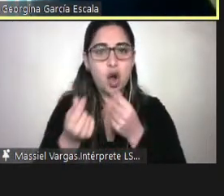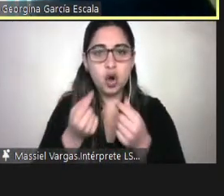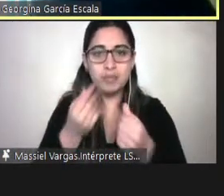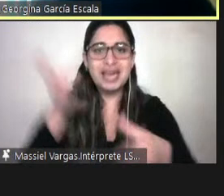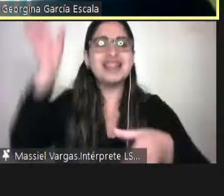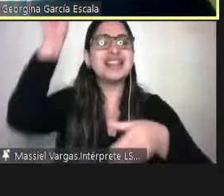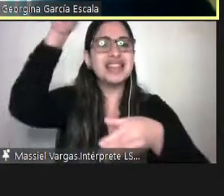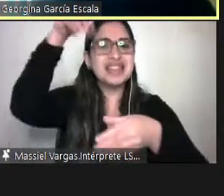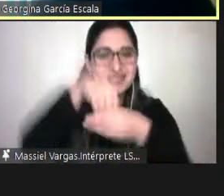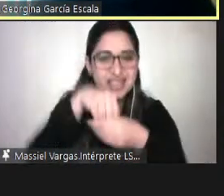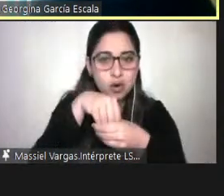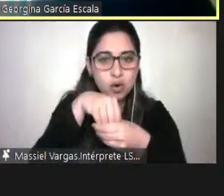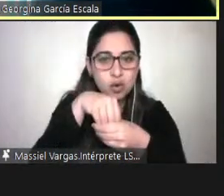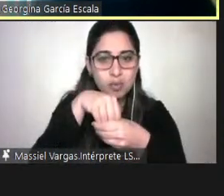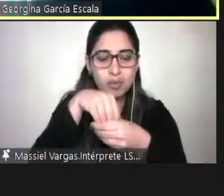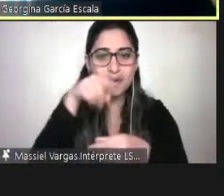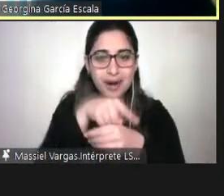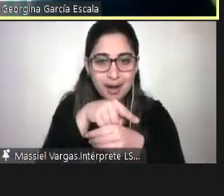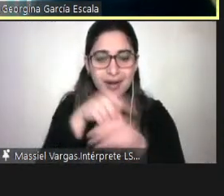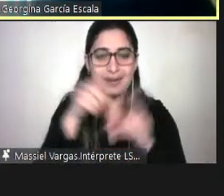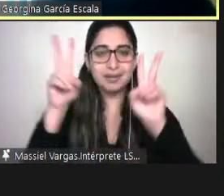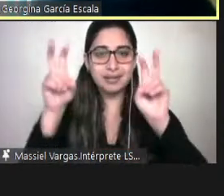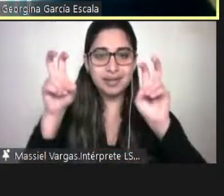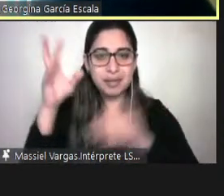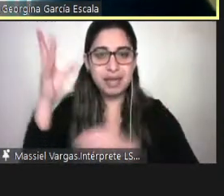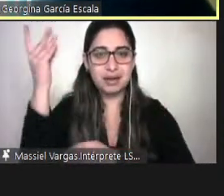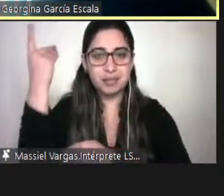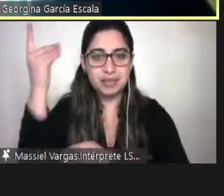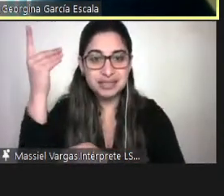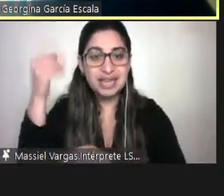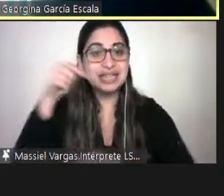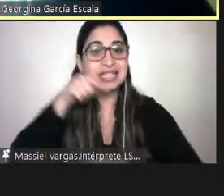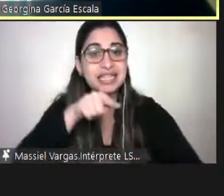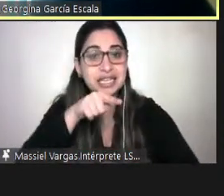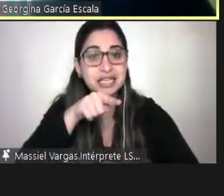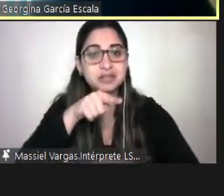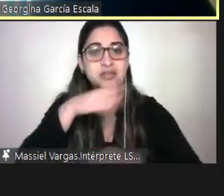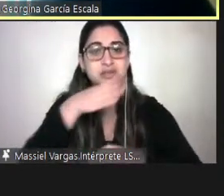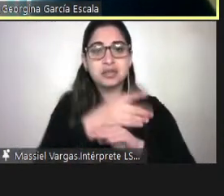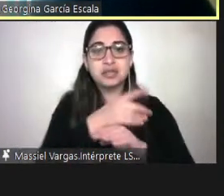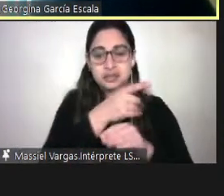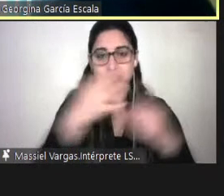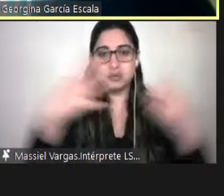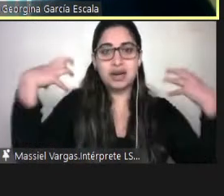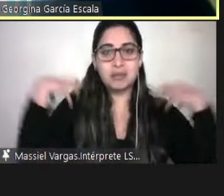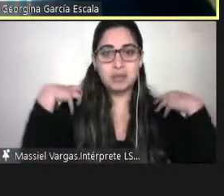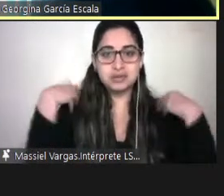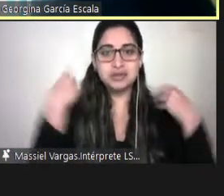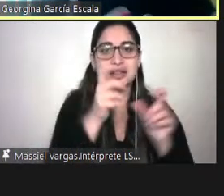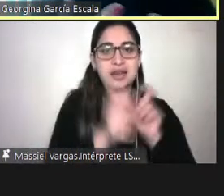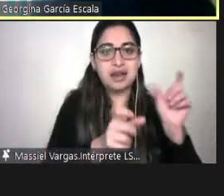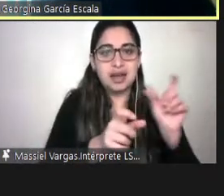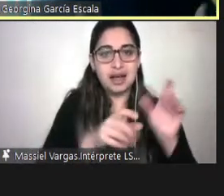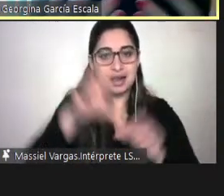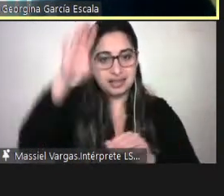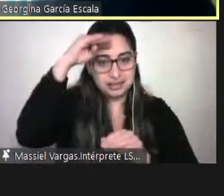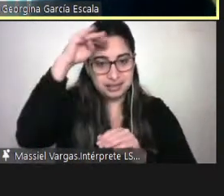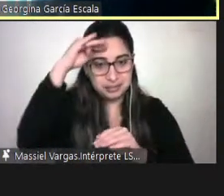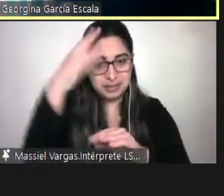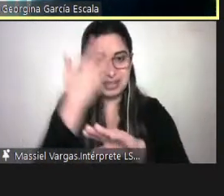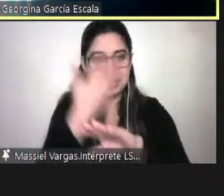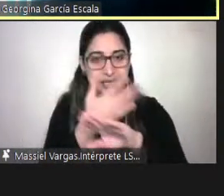temática de discapacidad y esa es una labor de los expertos disciplinares. También en investigación, la investigación